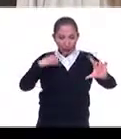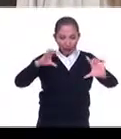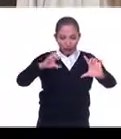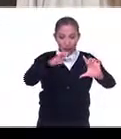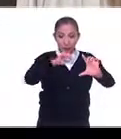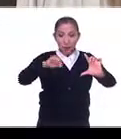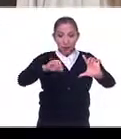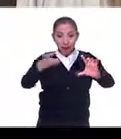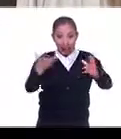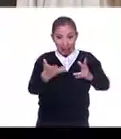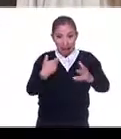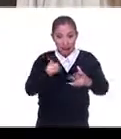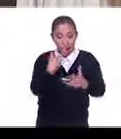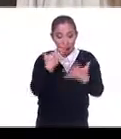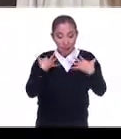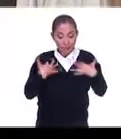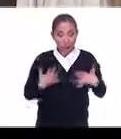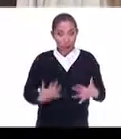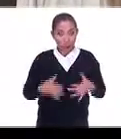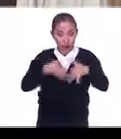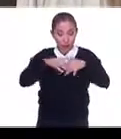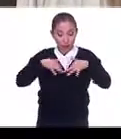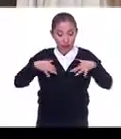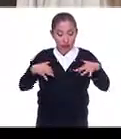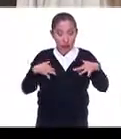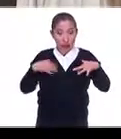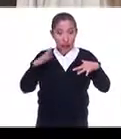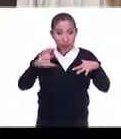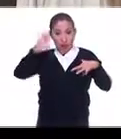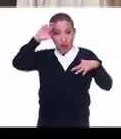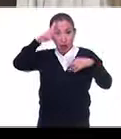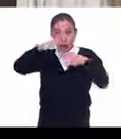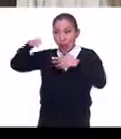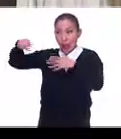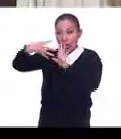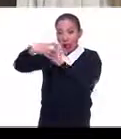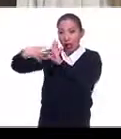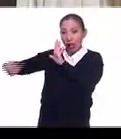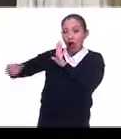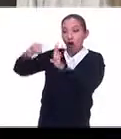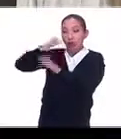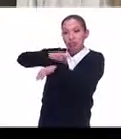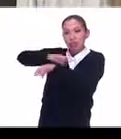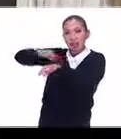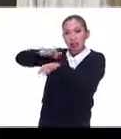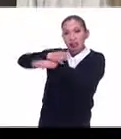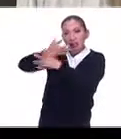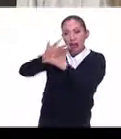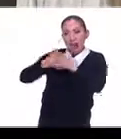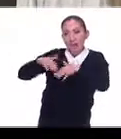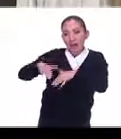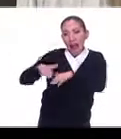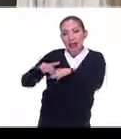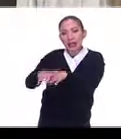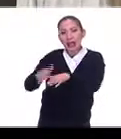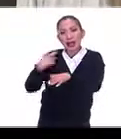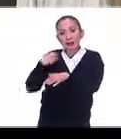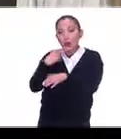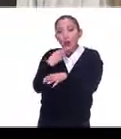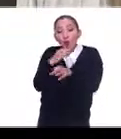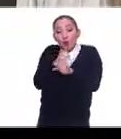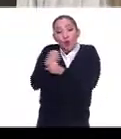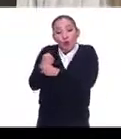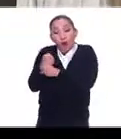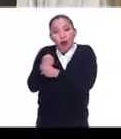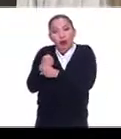a una blusa de corte europeo con diseños hechos a máquina se apropian, es lo que